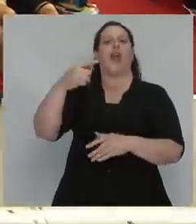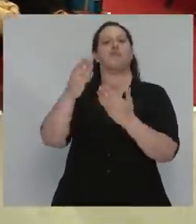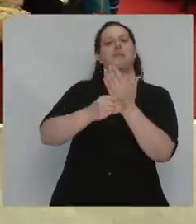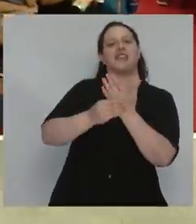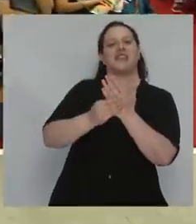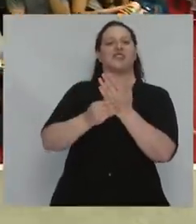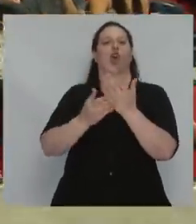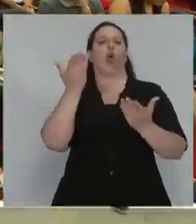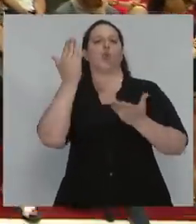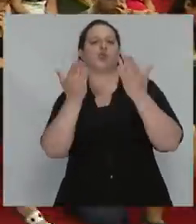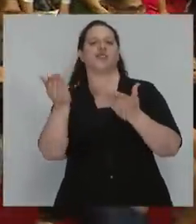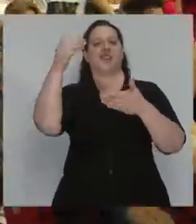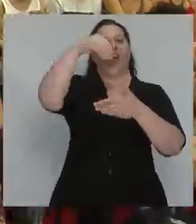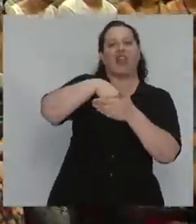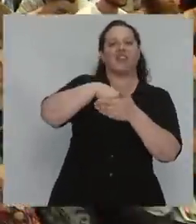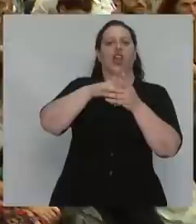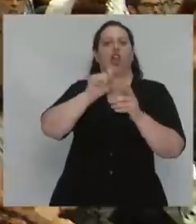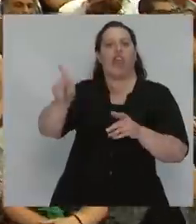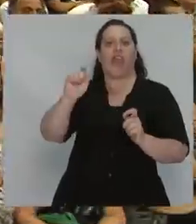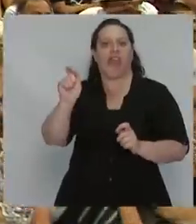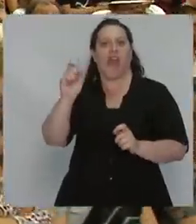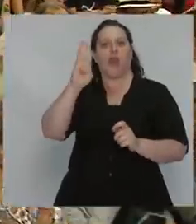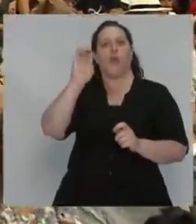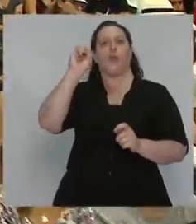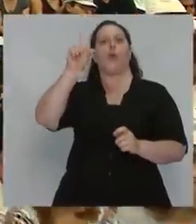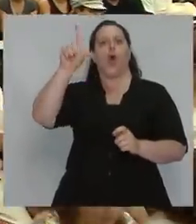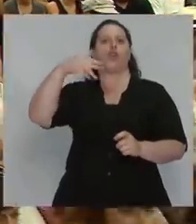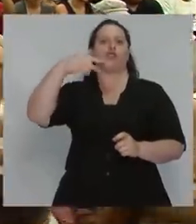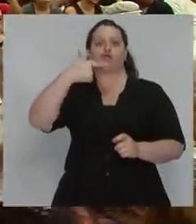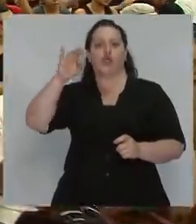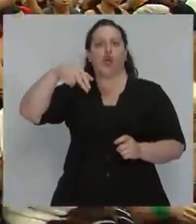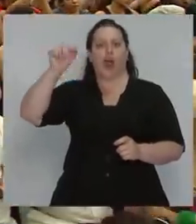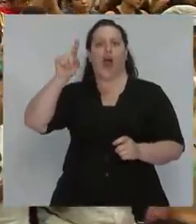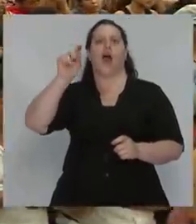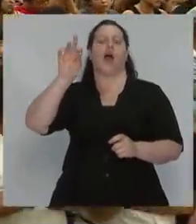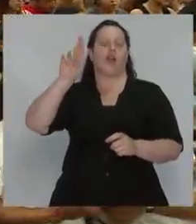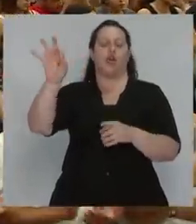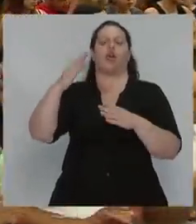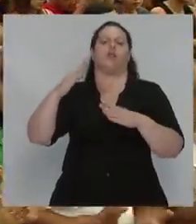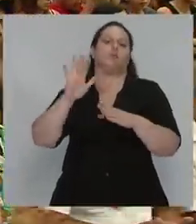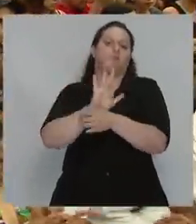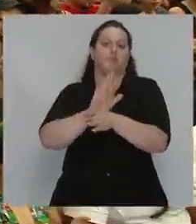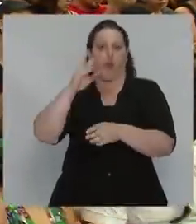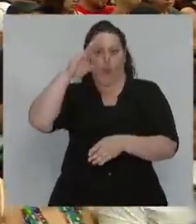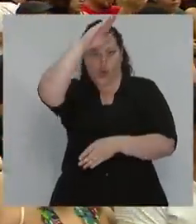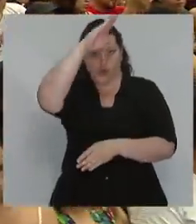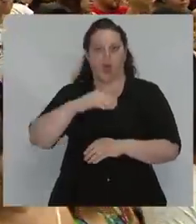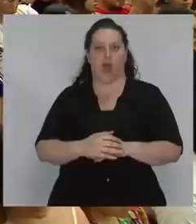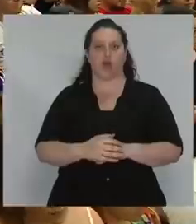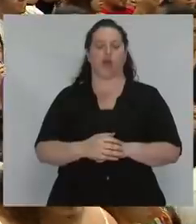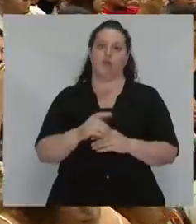Bolsonaro. Una vergüenza, una traición a la democracia. Por tanto, cuidado.